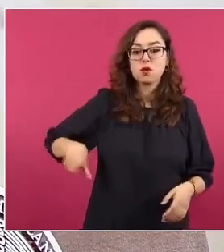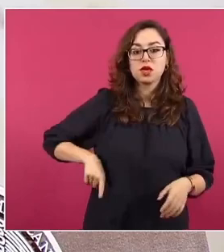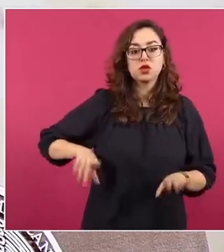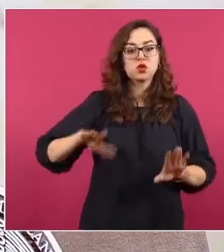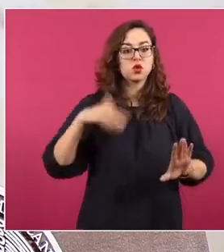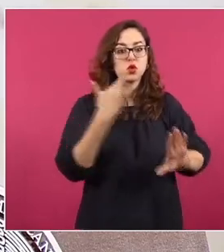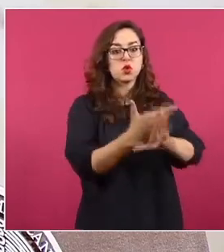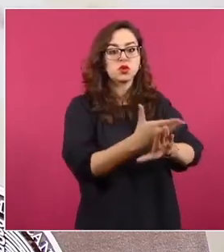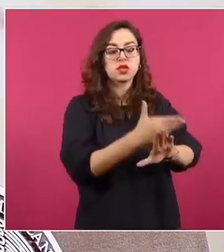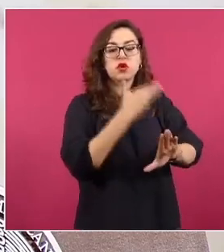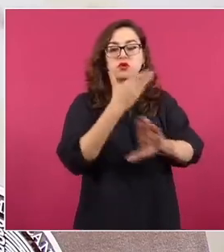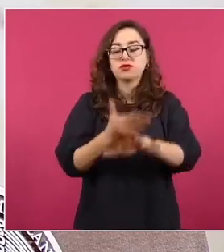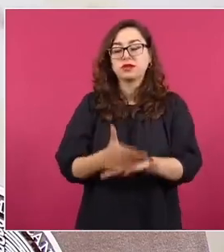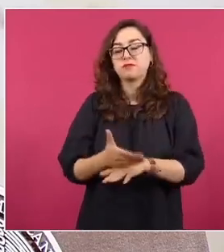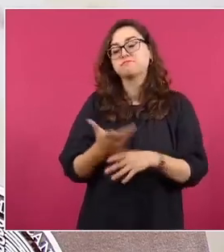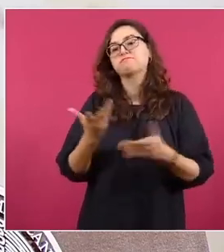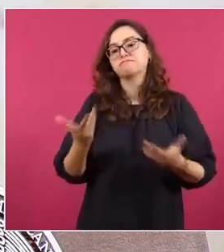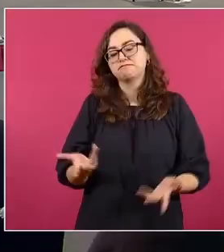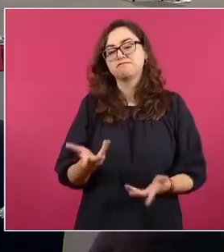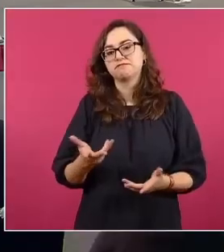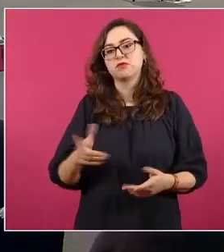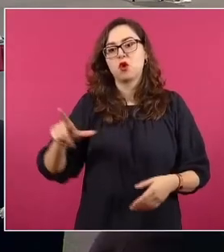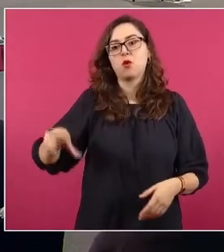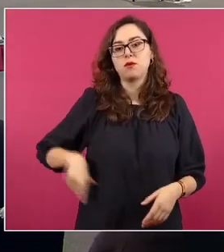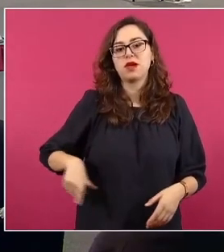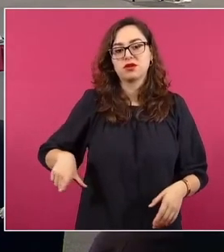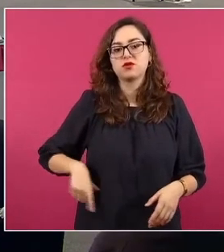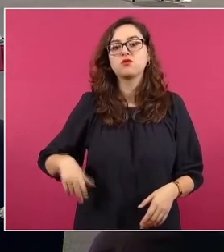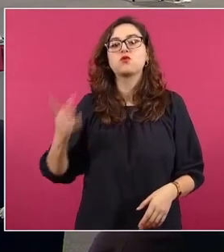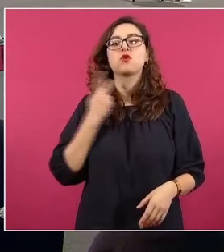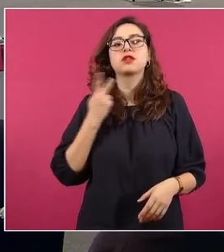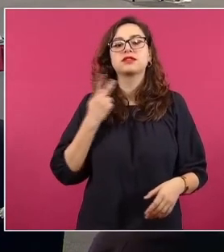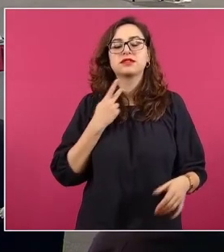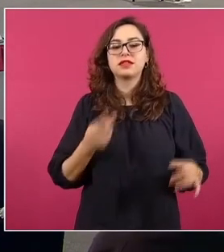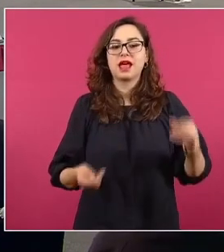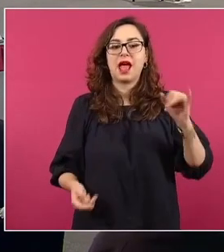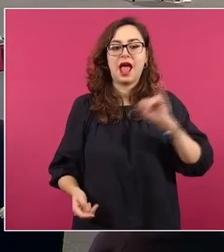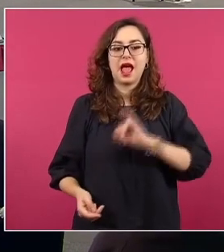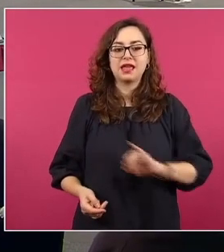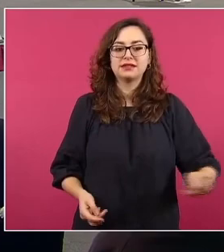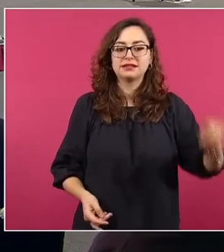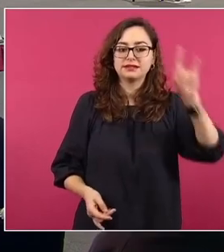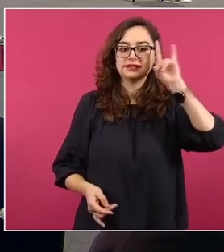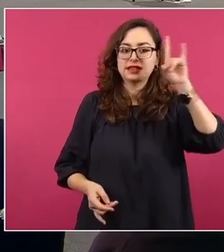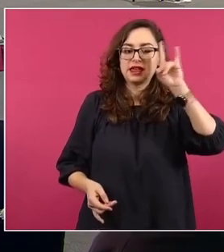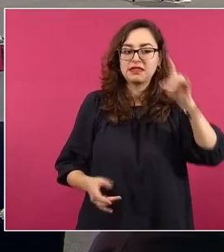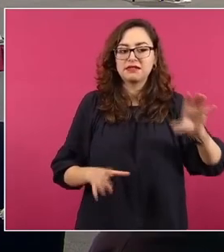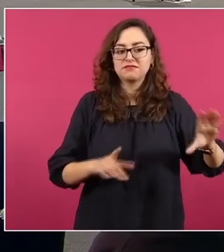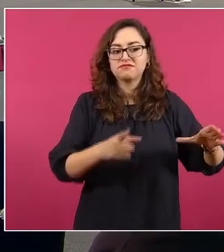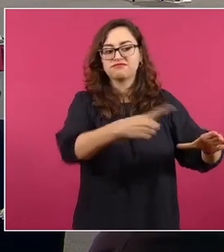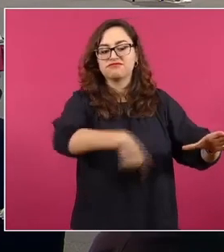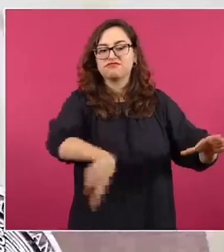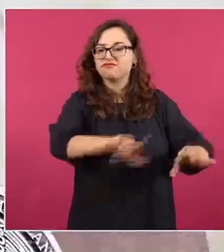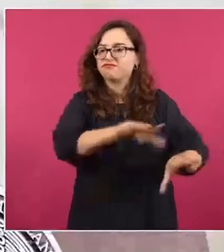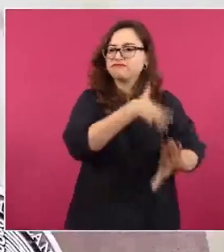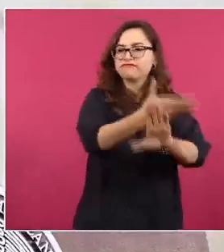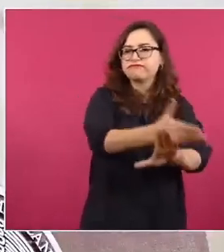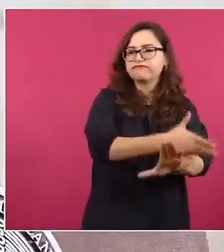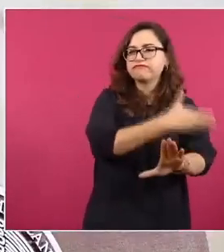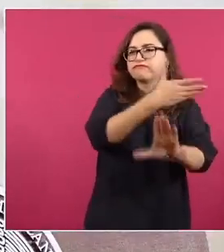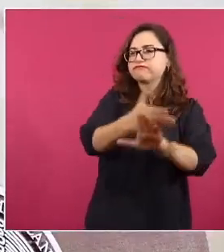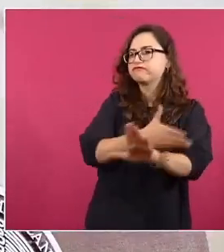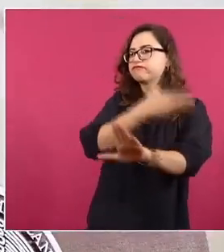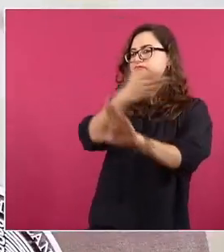de izquierda en América Latina. Este mismo usuario, según los datos de Julián Macías, fue la cuenta más